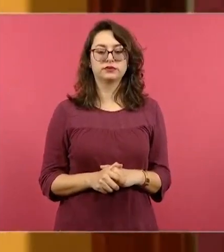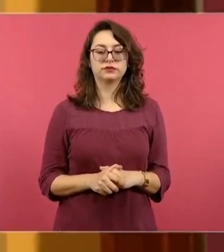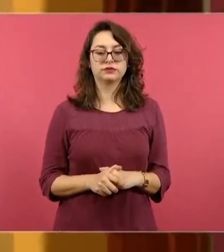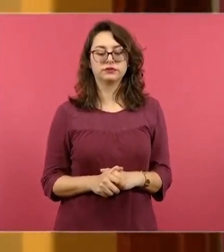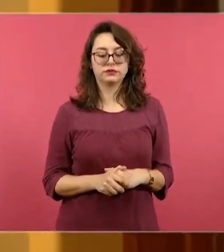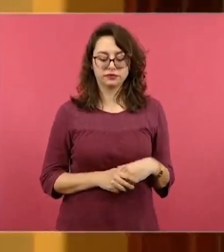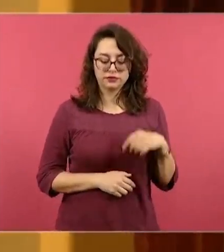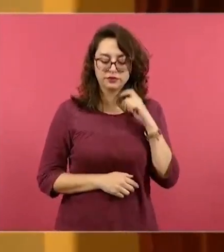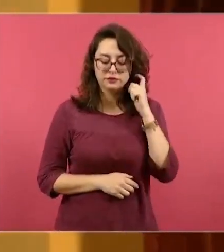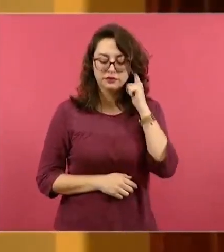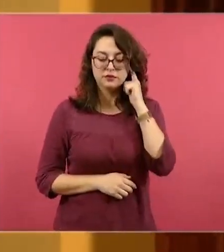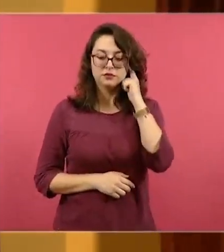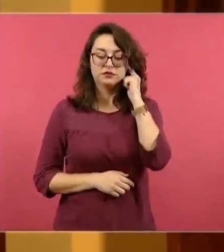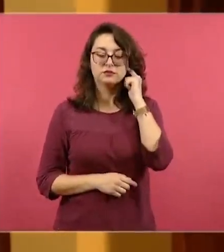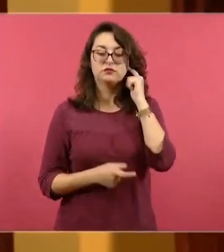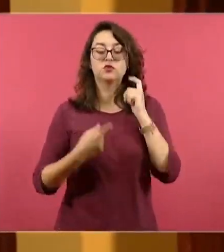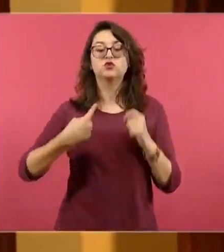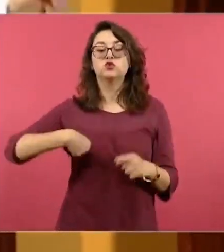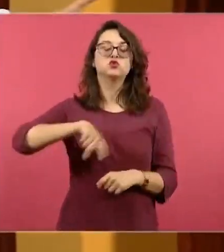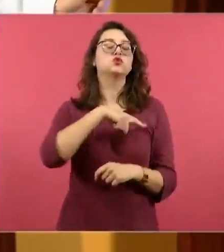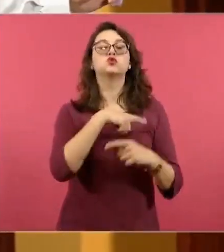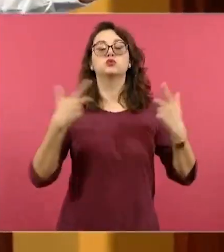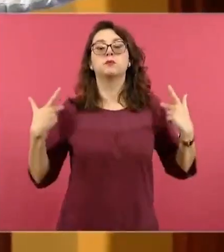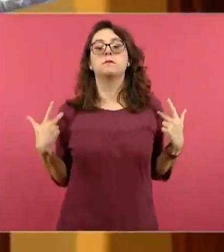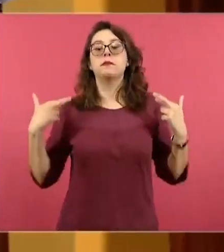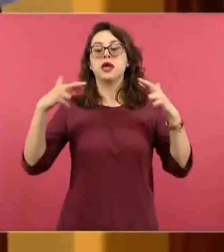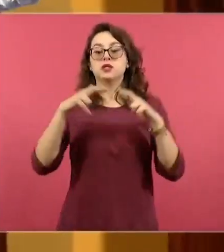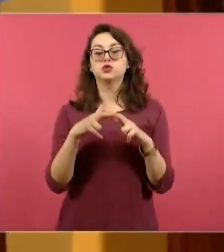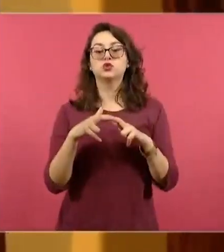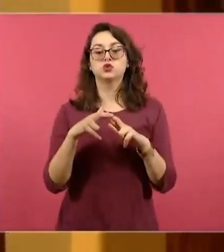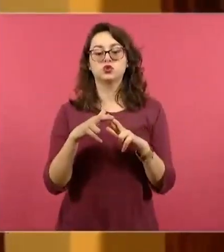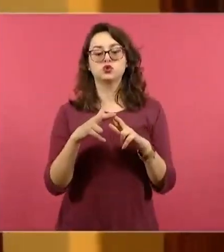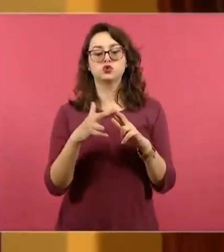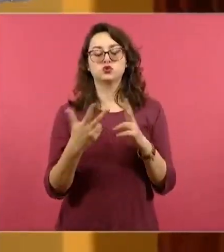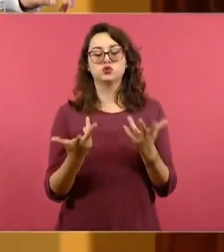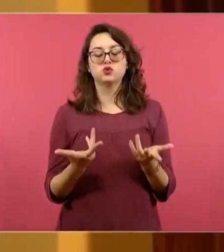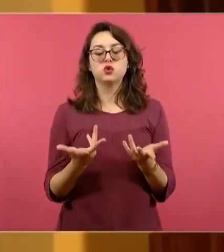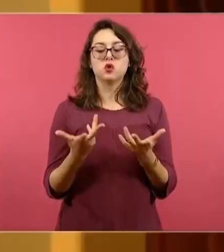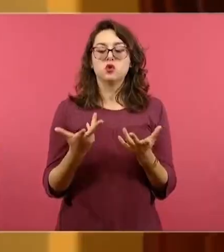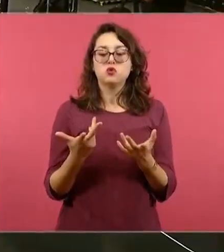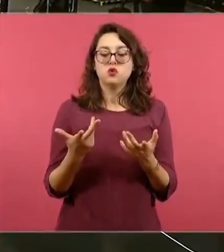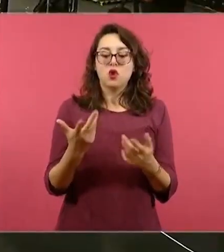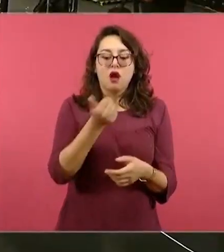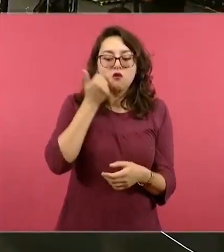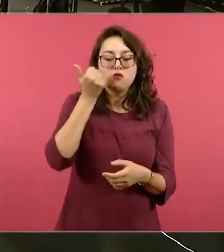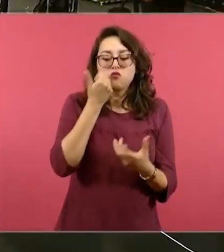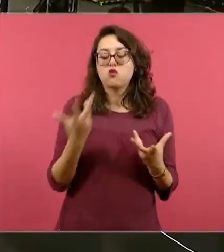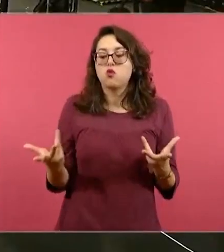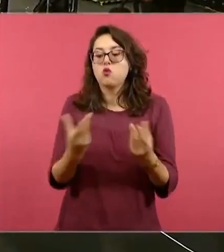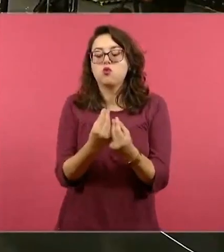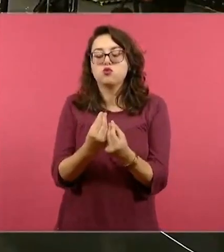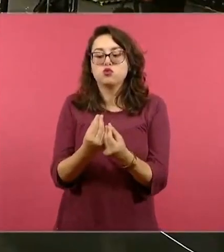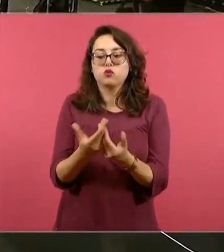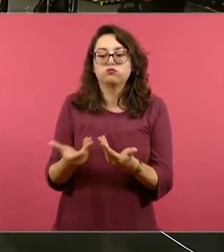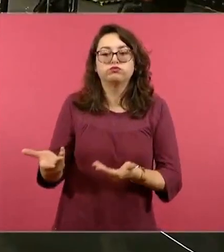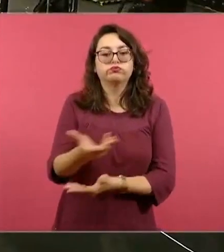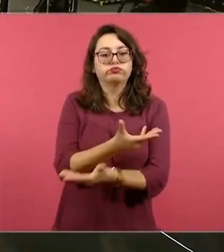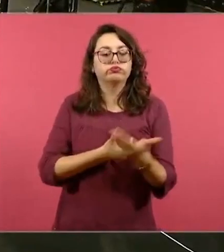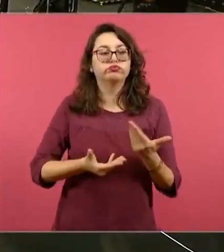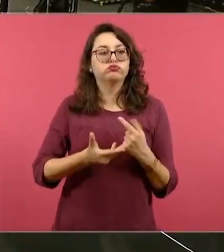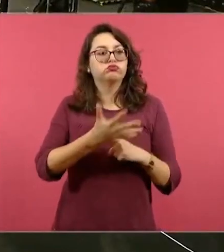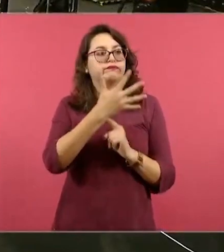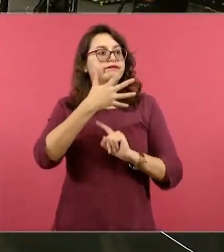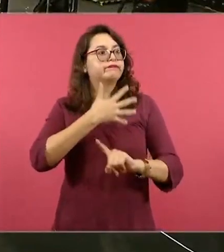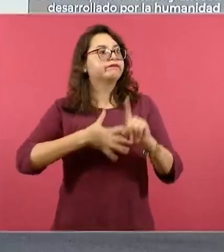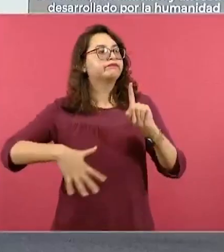poder acercarnos al estudiante para poder leer su realidad. Punto número dos, es una forma de